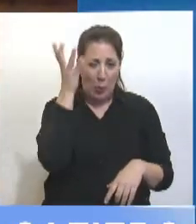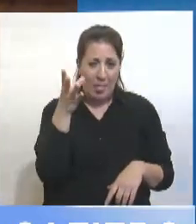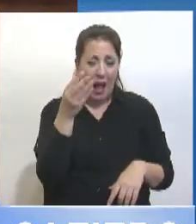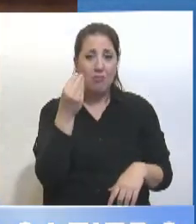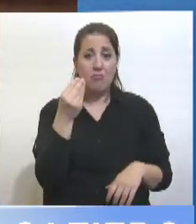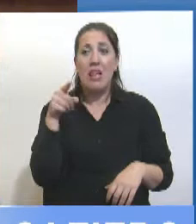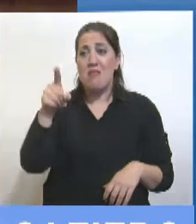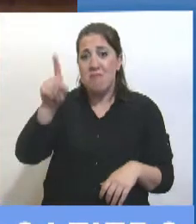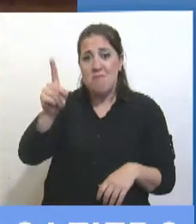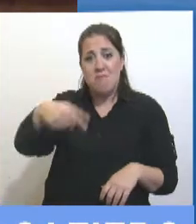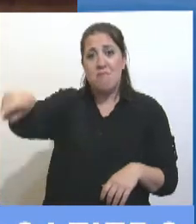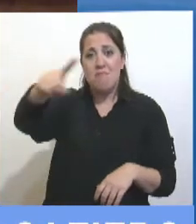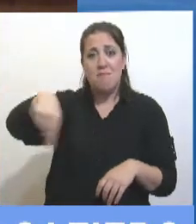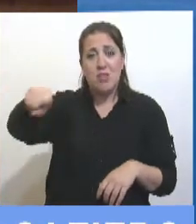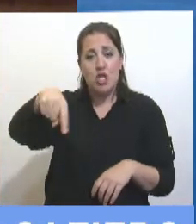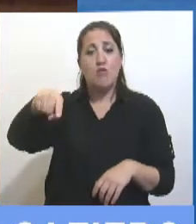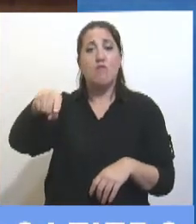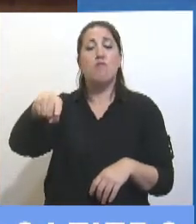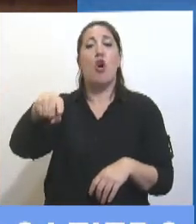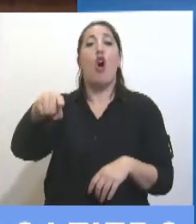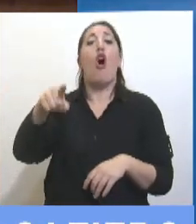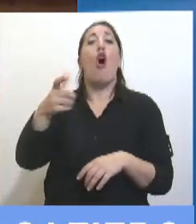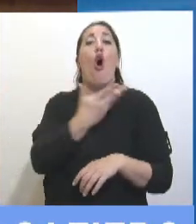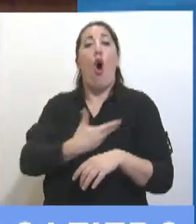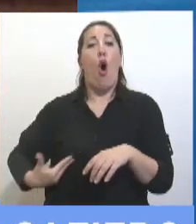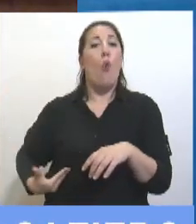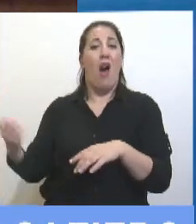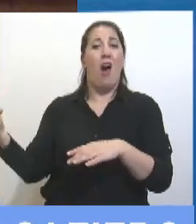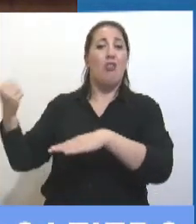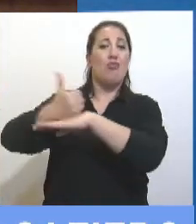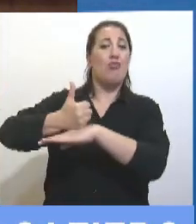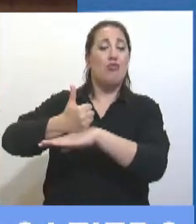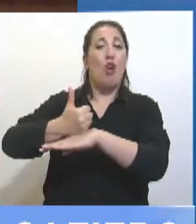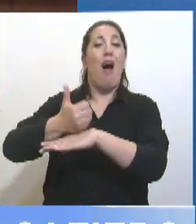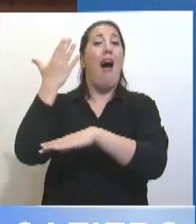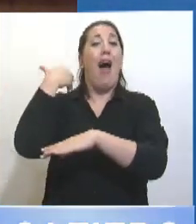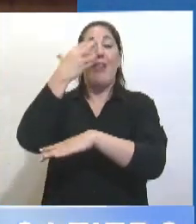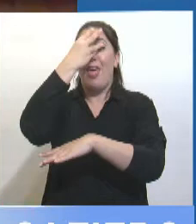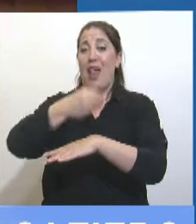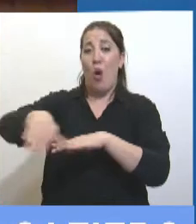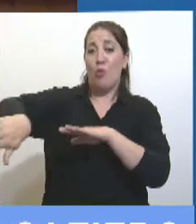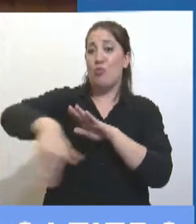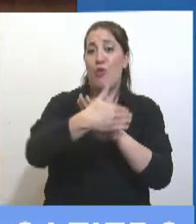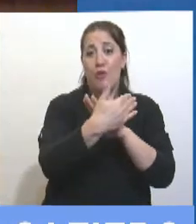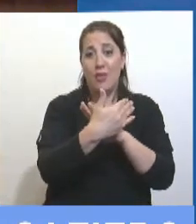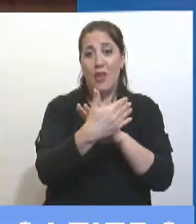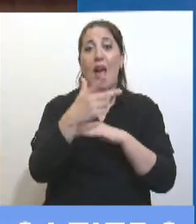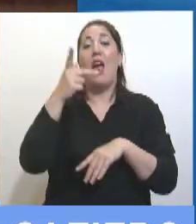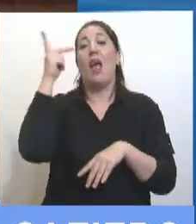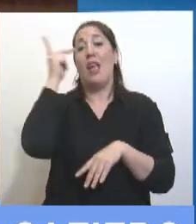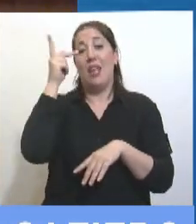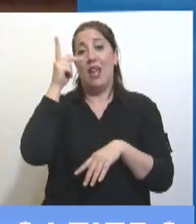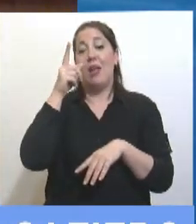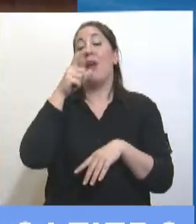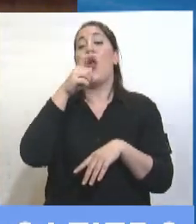desde la caída del gobierno del doctor de la Rúa con el mentor y creador del kirchnerismo que